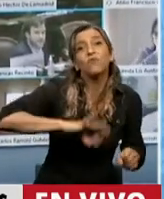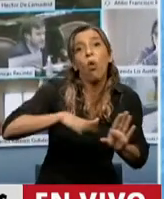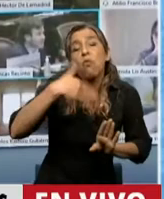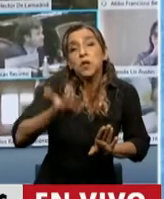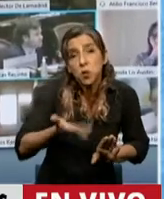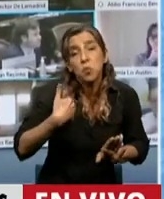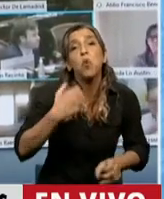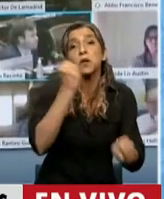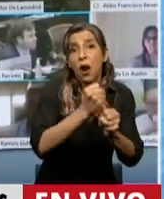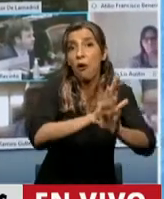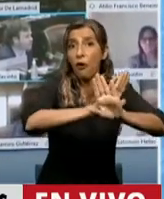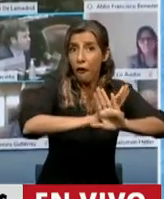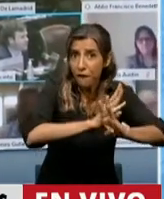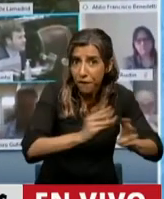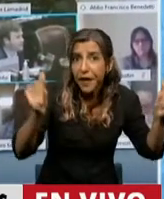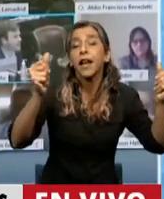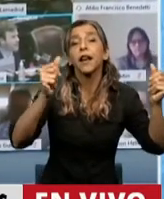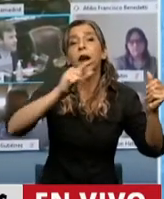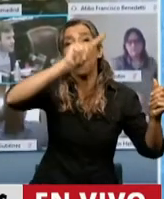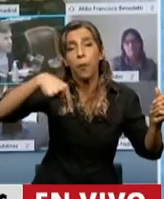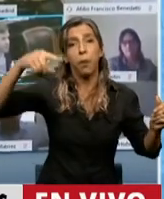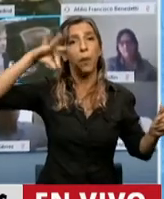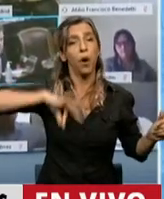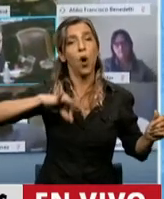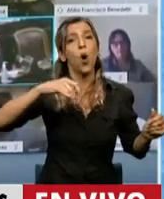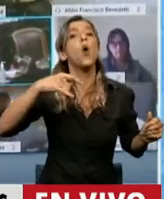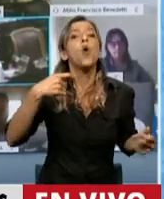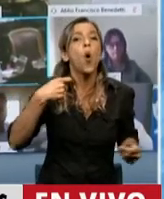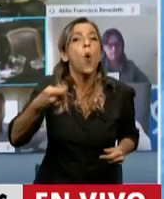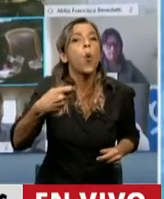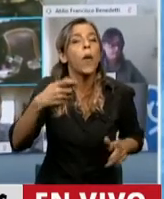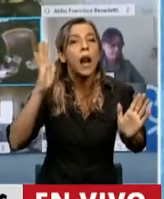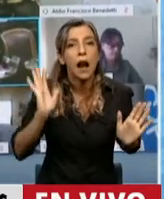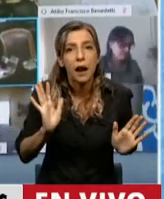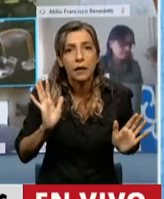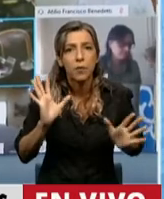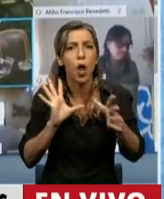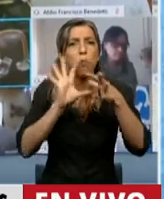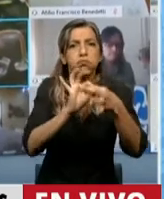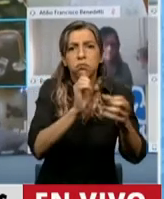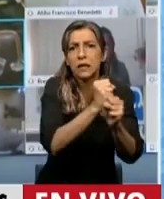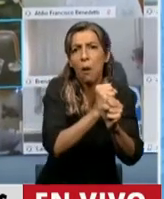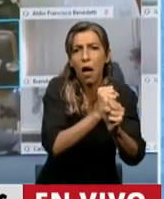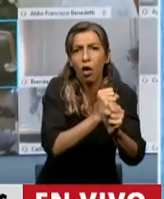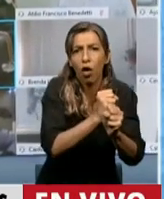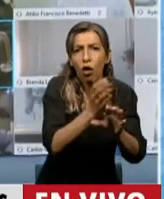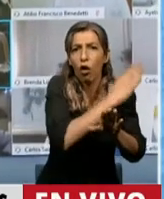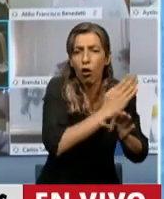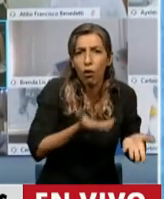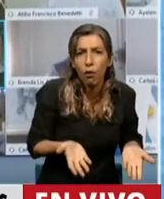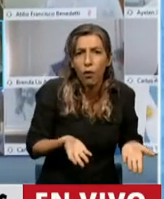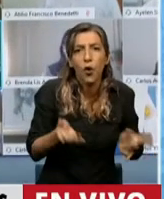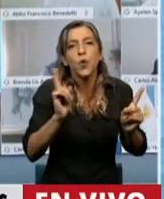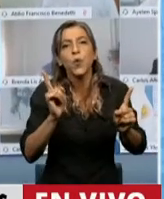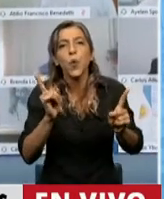retirarse de la actividad laboral. Y por lo tanto, no es una